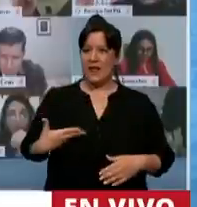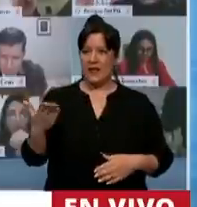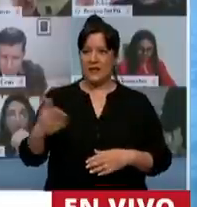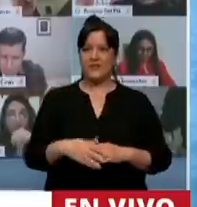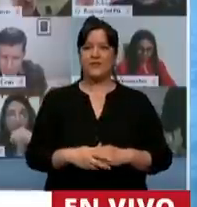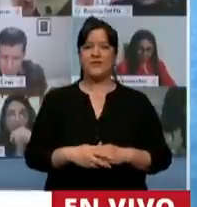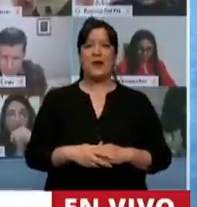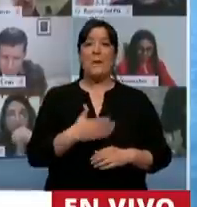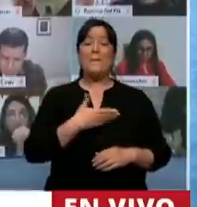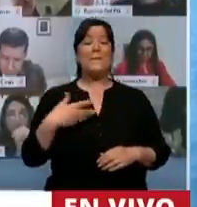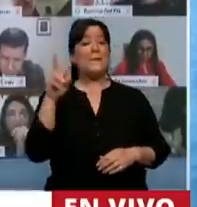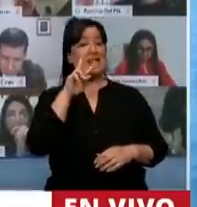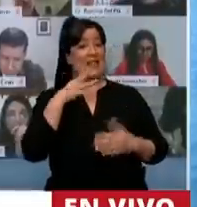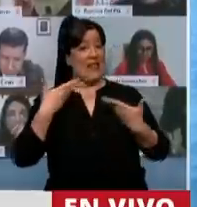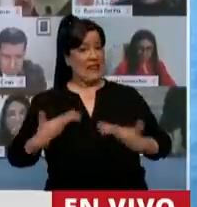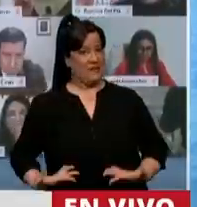Presidenta.